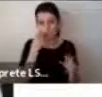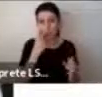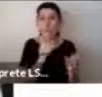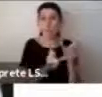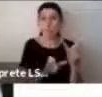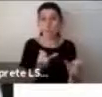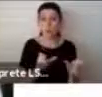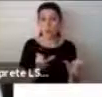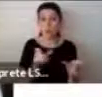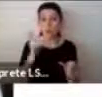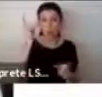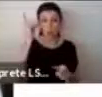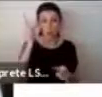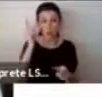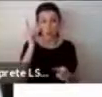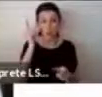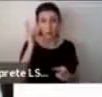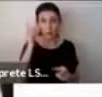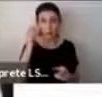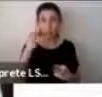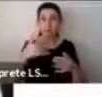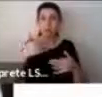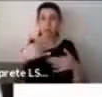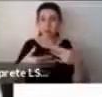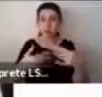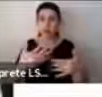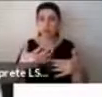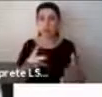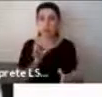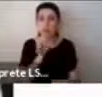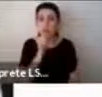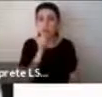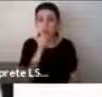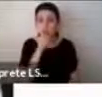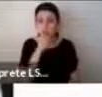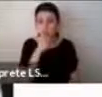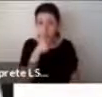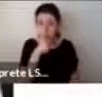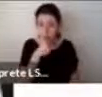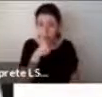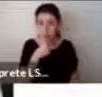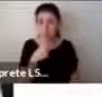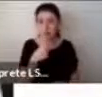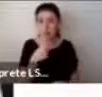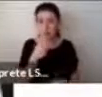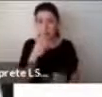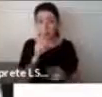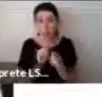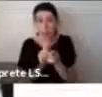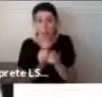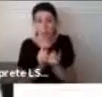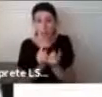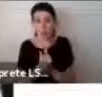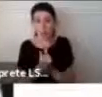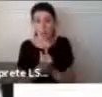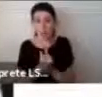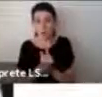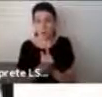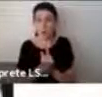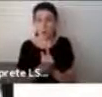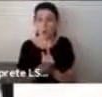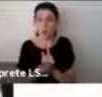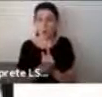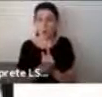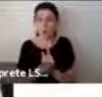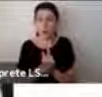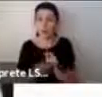envejeciendo y ha habido como otros cambios acerca de que la importancia de la intervención no termina a